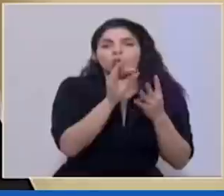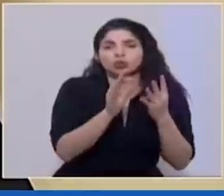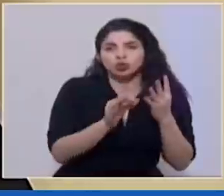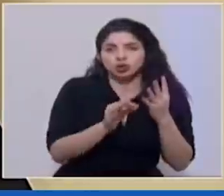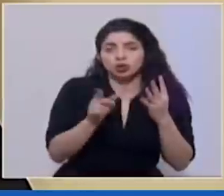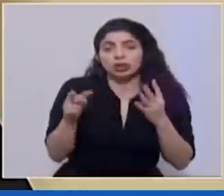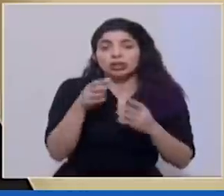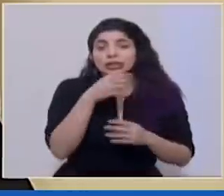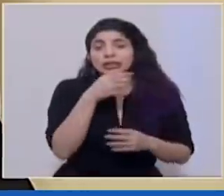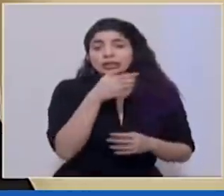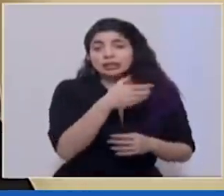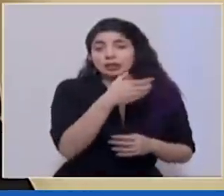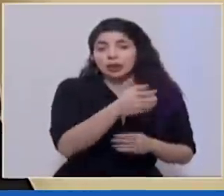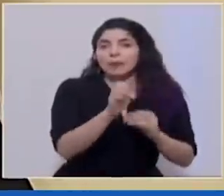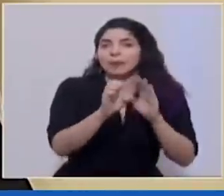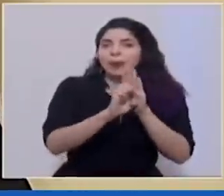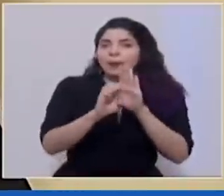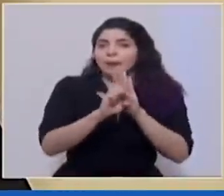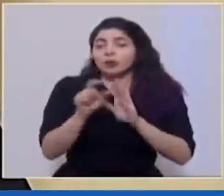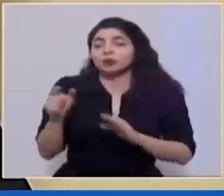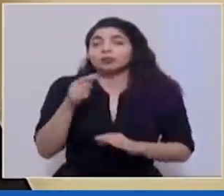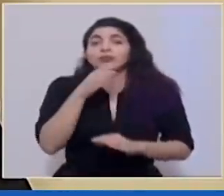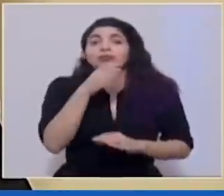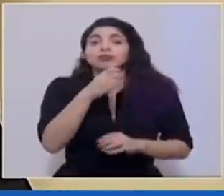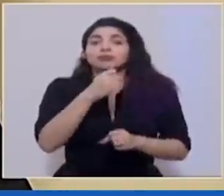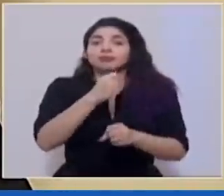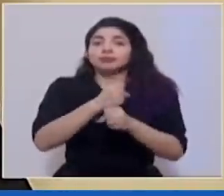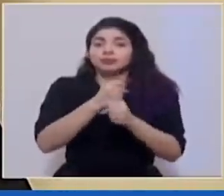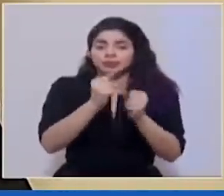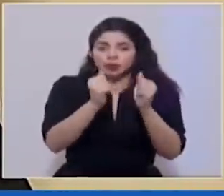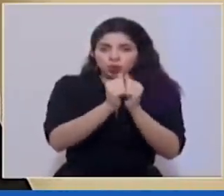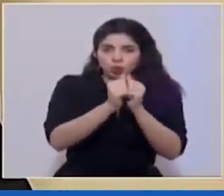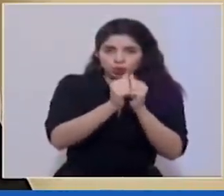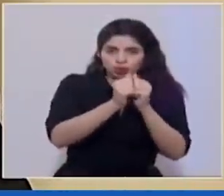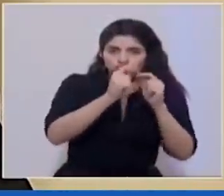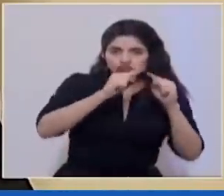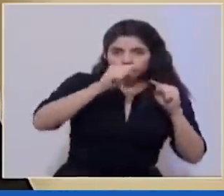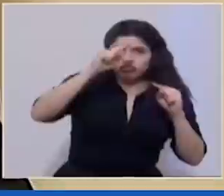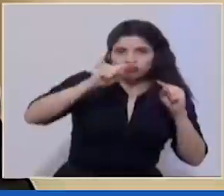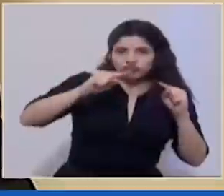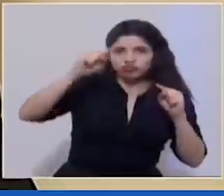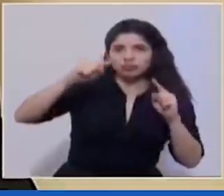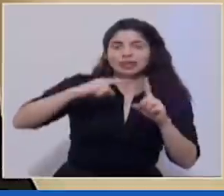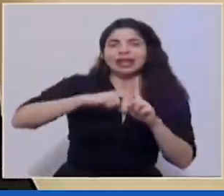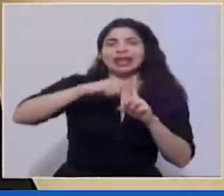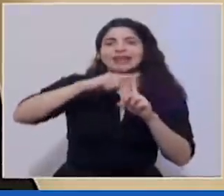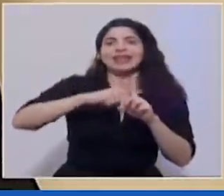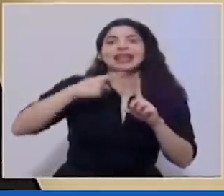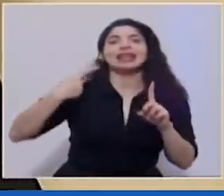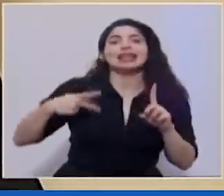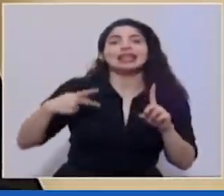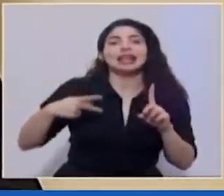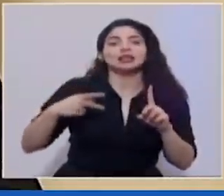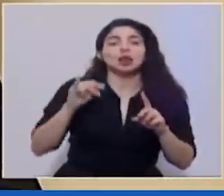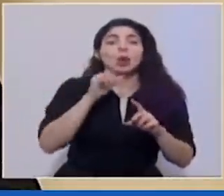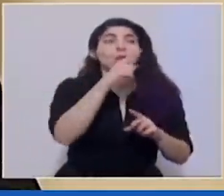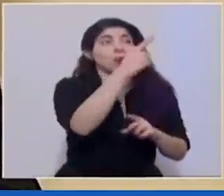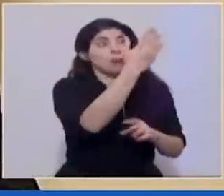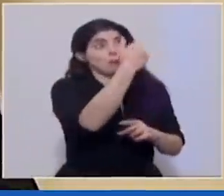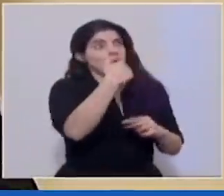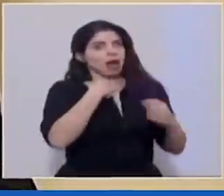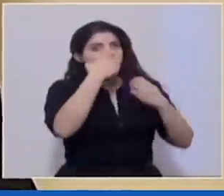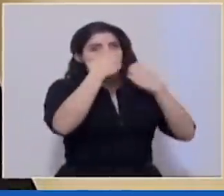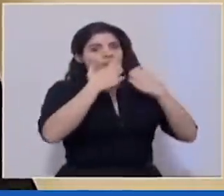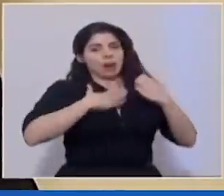sugerían entre esas por ejemplo que pudiésemos trabajar con un índice de riesgo cantonal o nos dijeron evalúeme a la